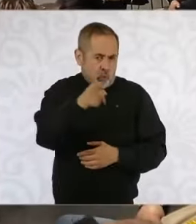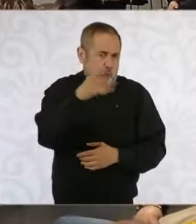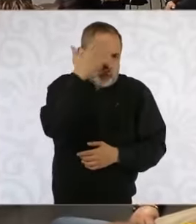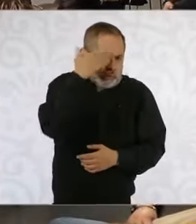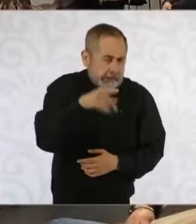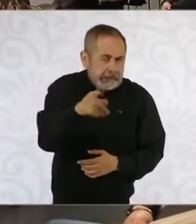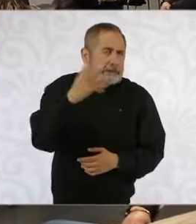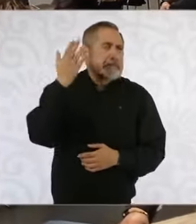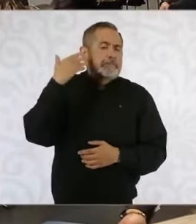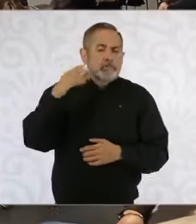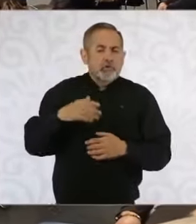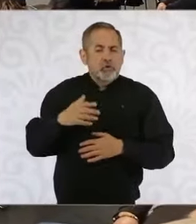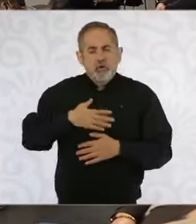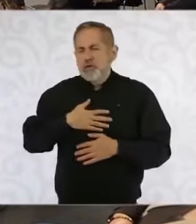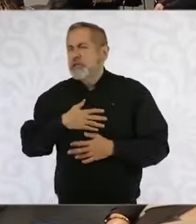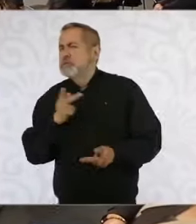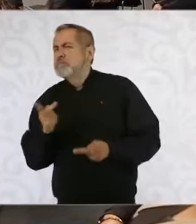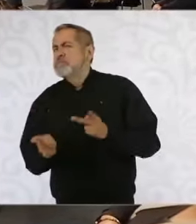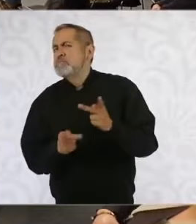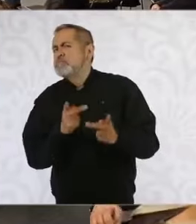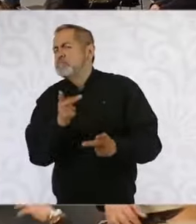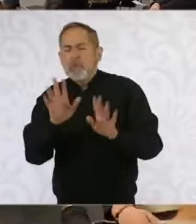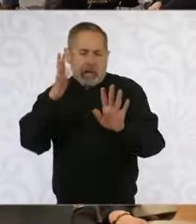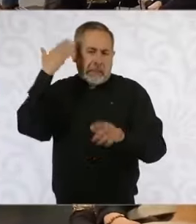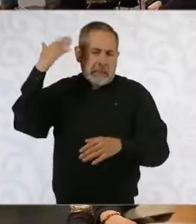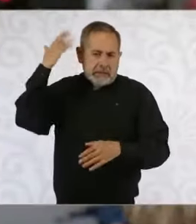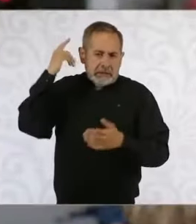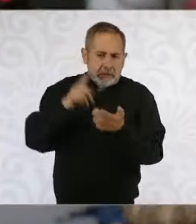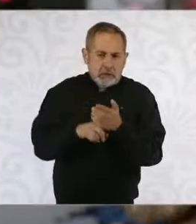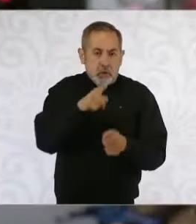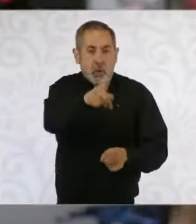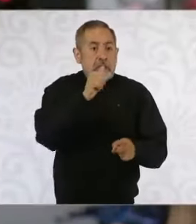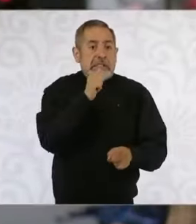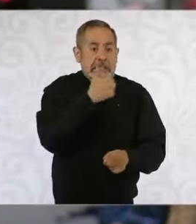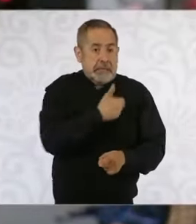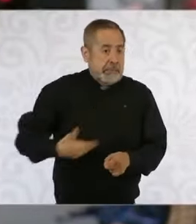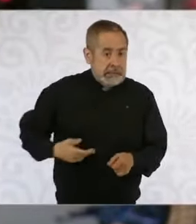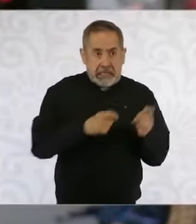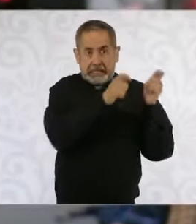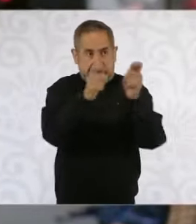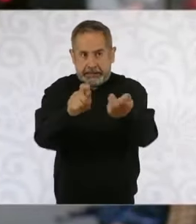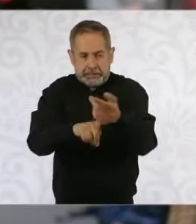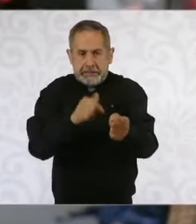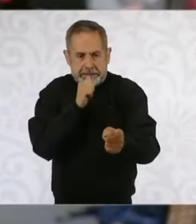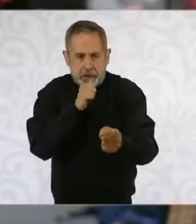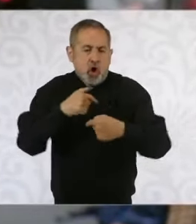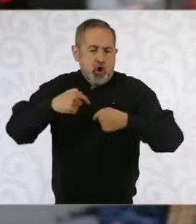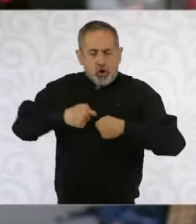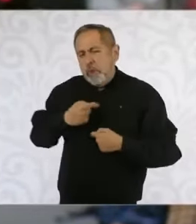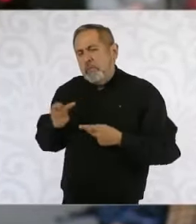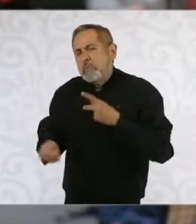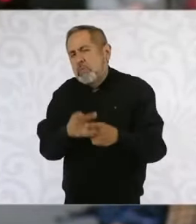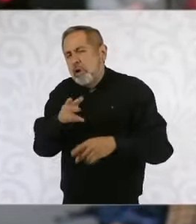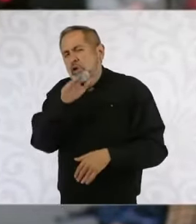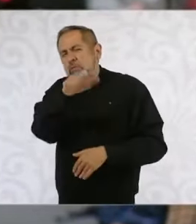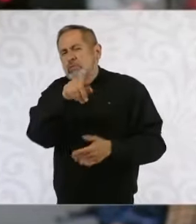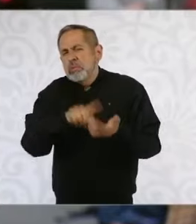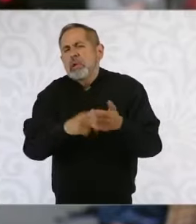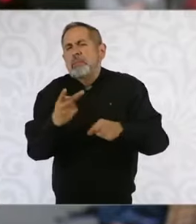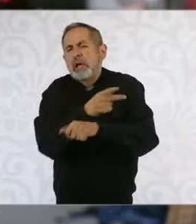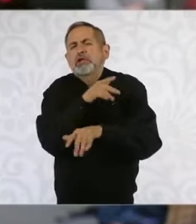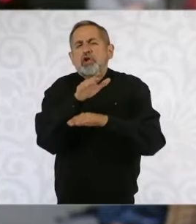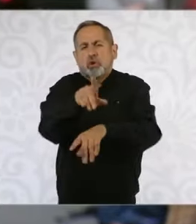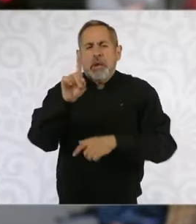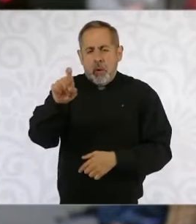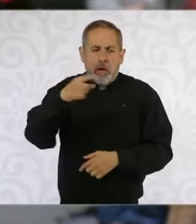sabe, llegué a cuestionar todavía antes de que tomara posesión como presidenta precisamente el tema hídrico y